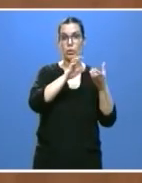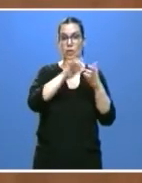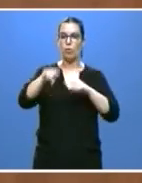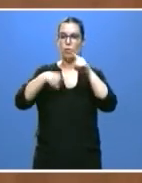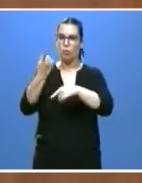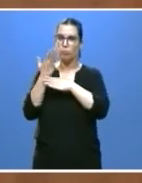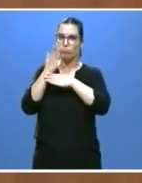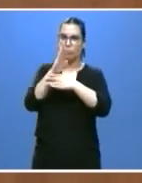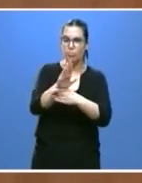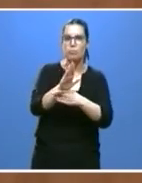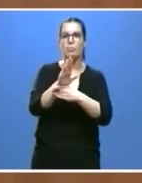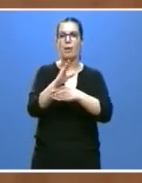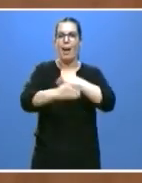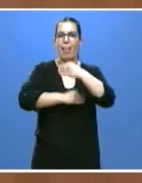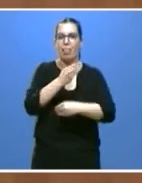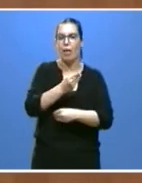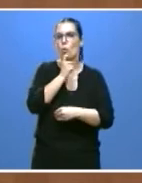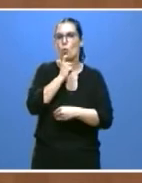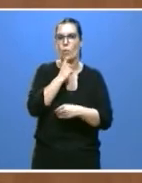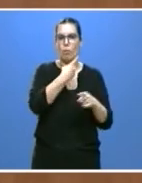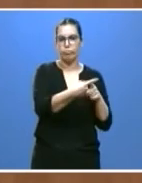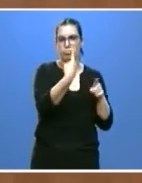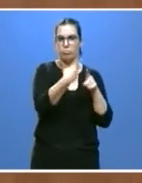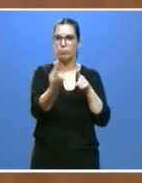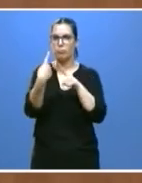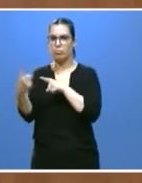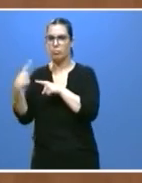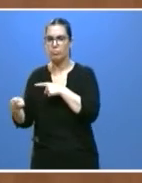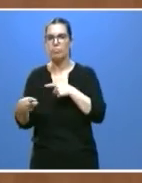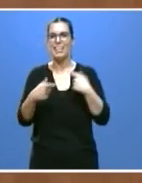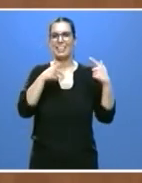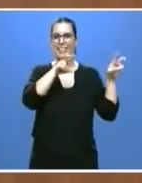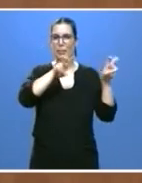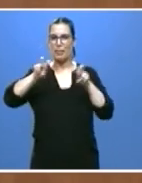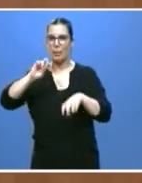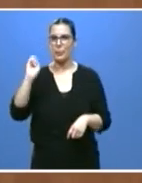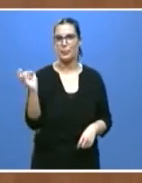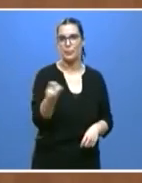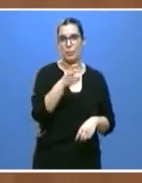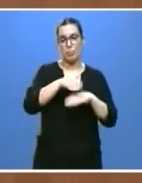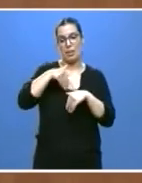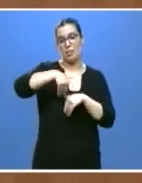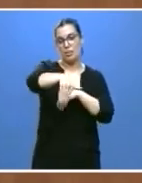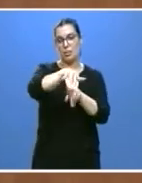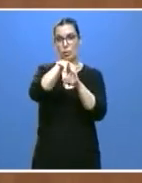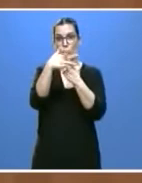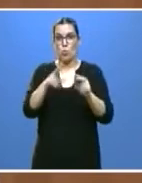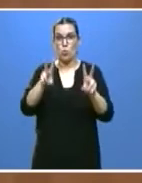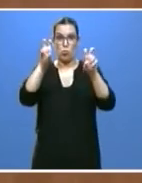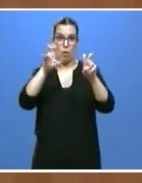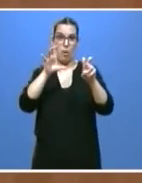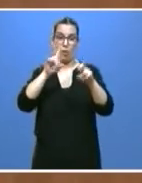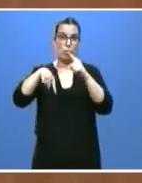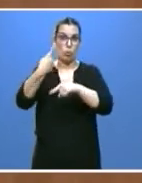actuación en distintas actuaciones, en distintas materias, en el nuevo escenario generado por la COVID